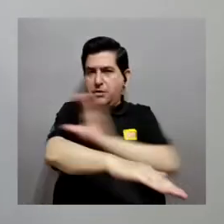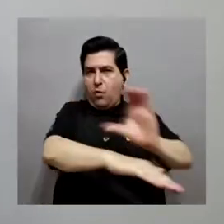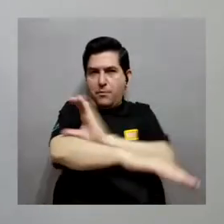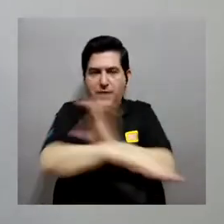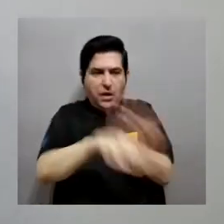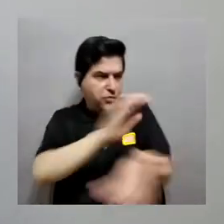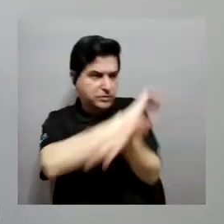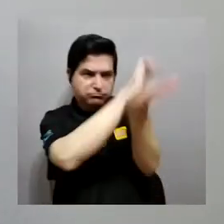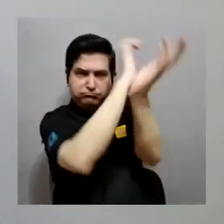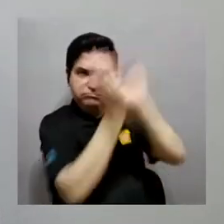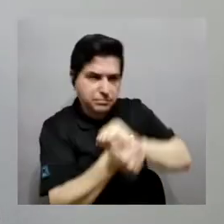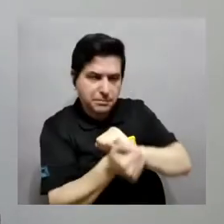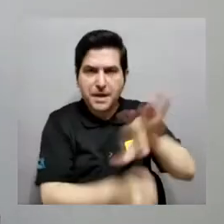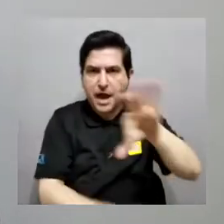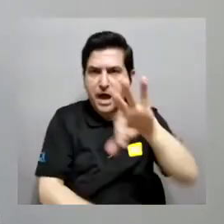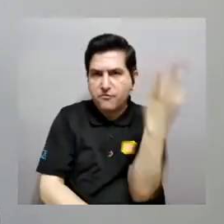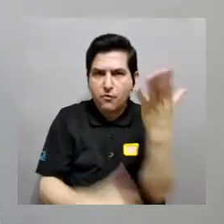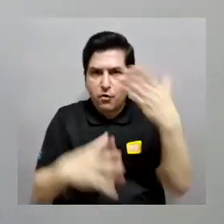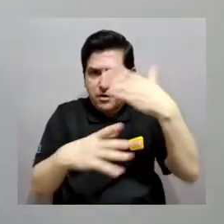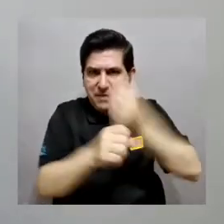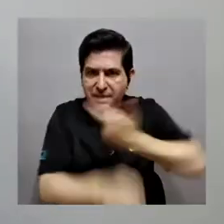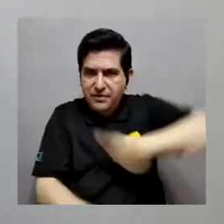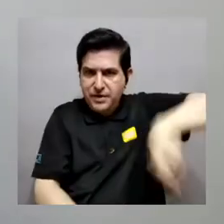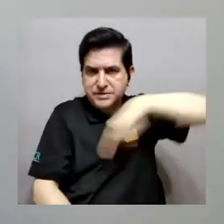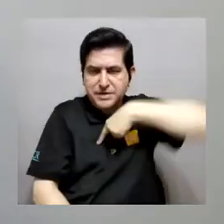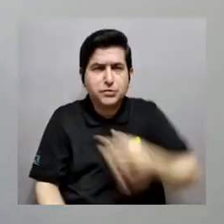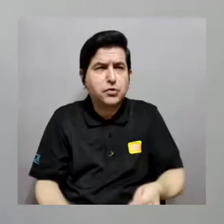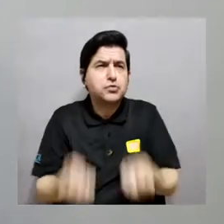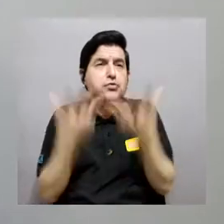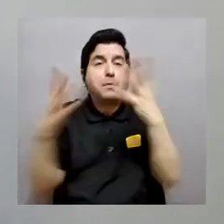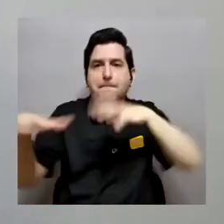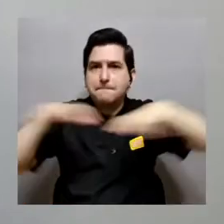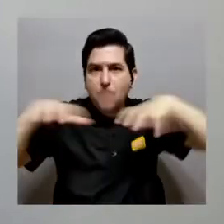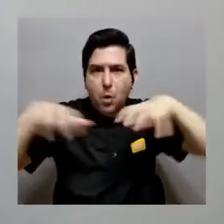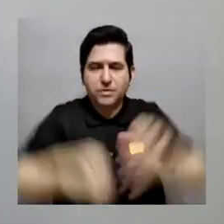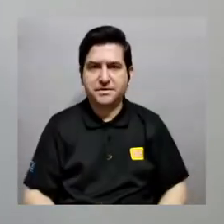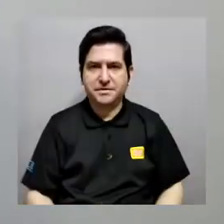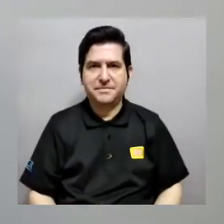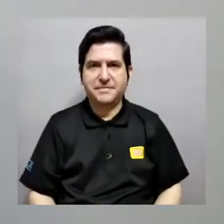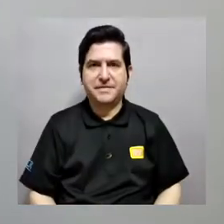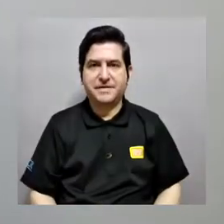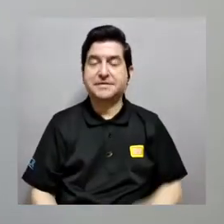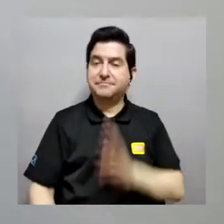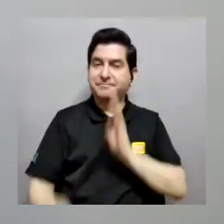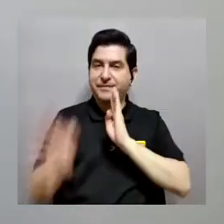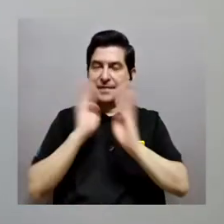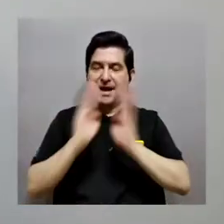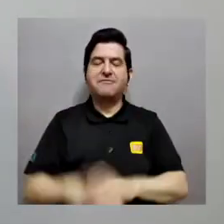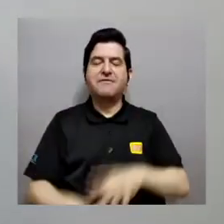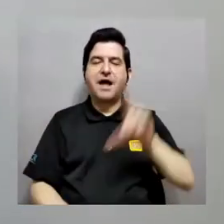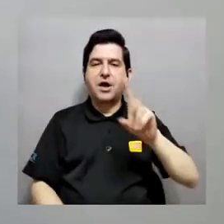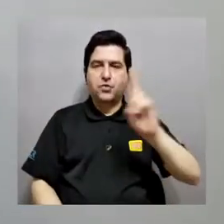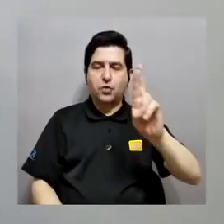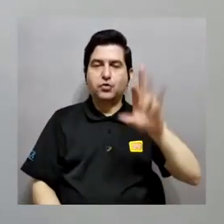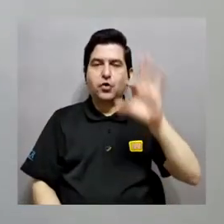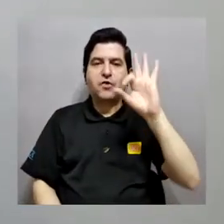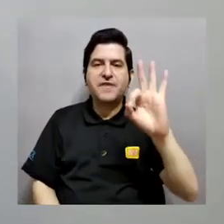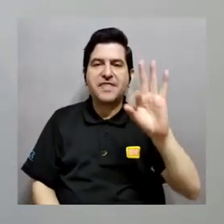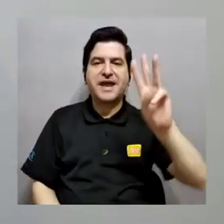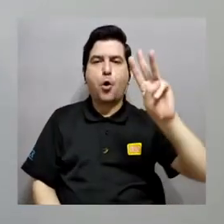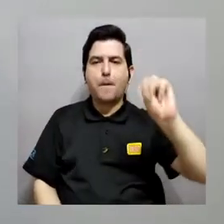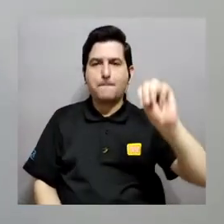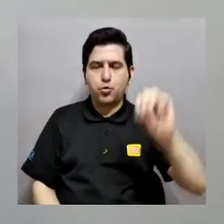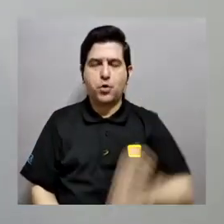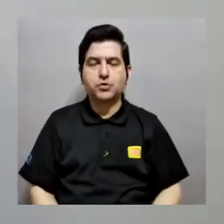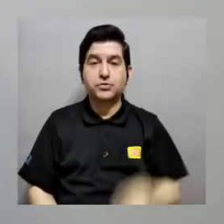otro temazo son las supercomputadoras que están transformando la forma en que realizamos muchísimas acciones.